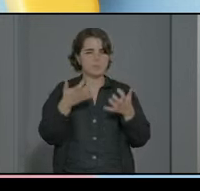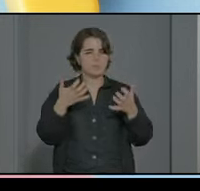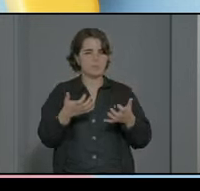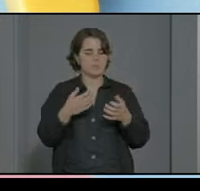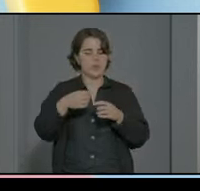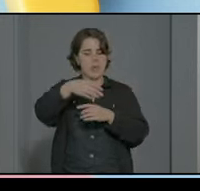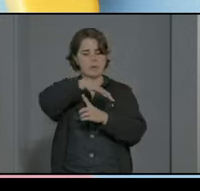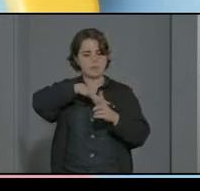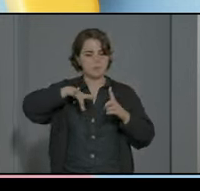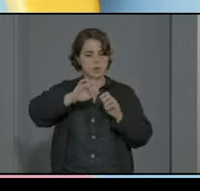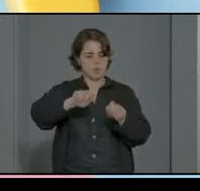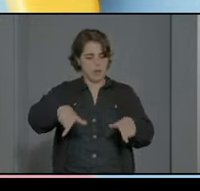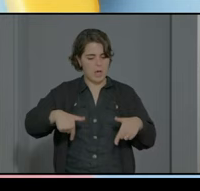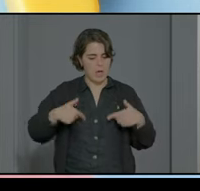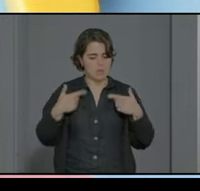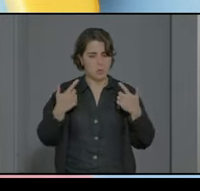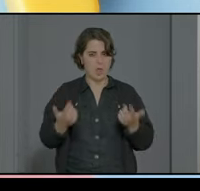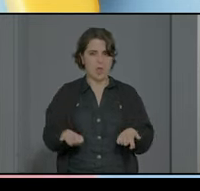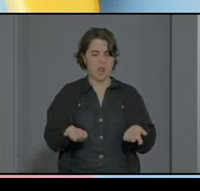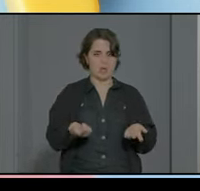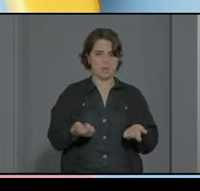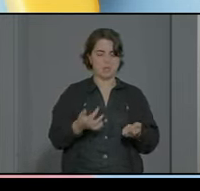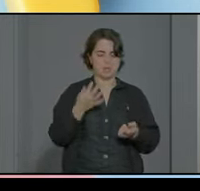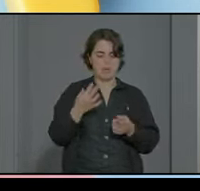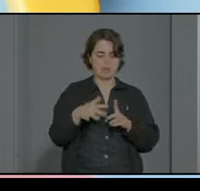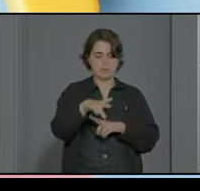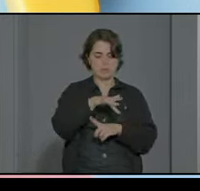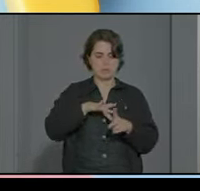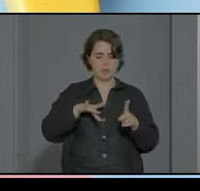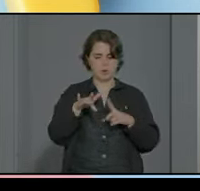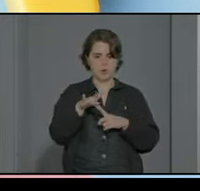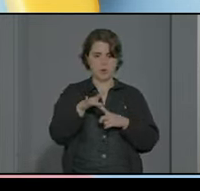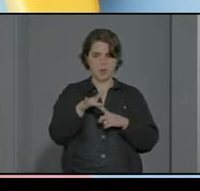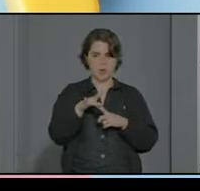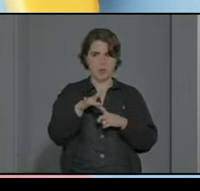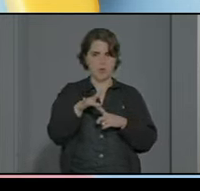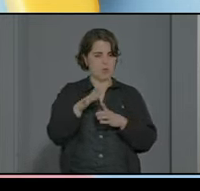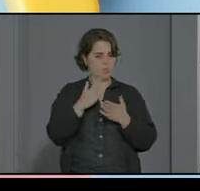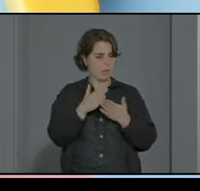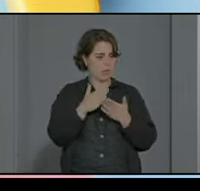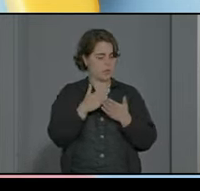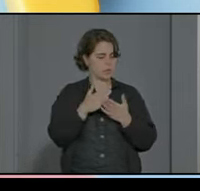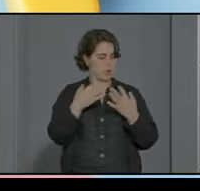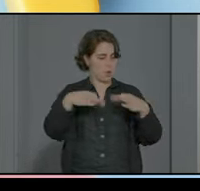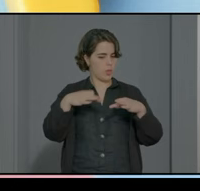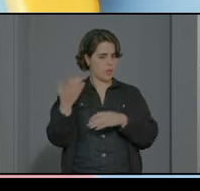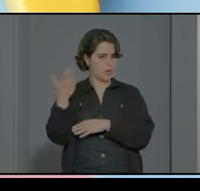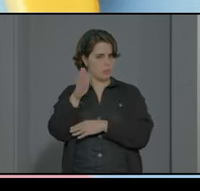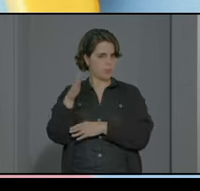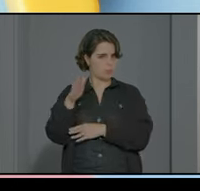del entorno natural y y el entorno que nos ofrece el aula ordinaria